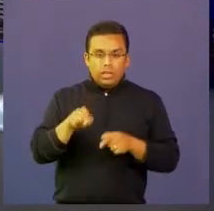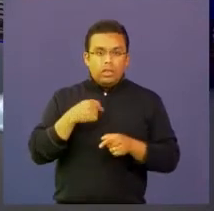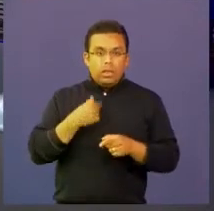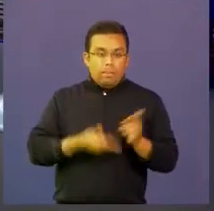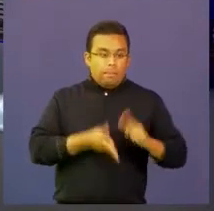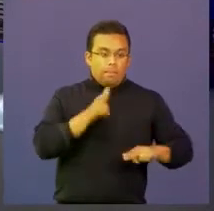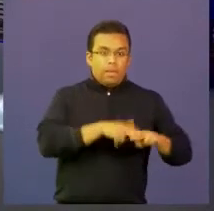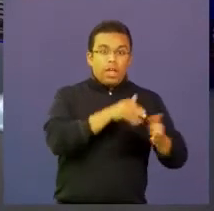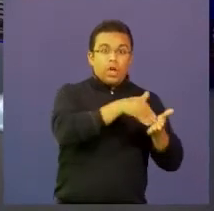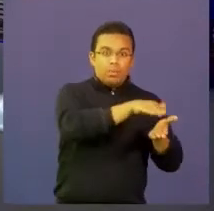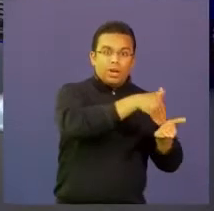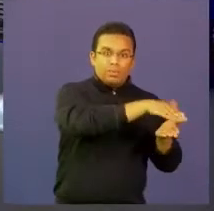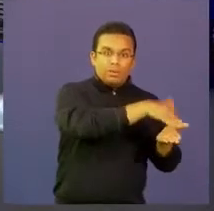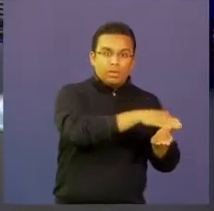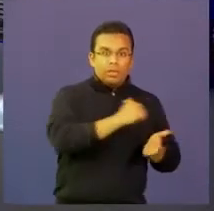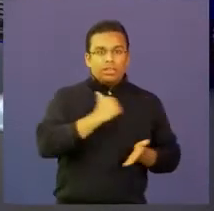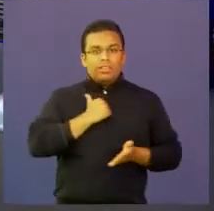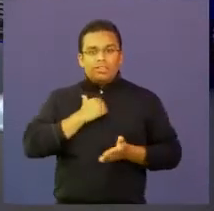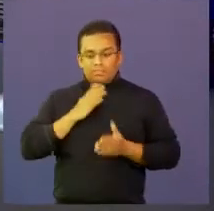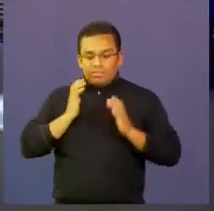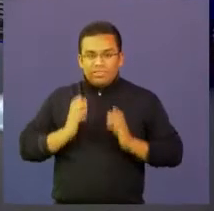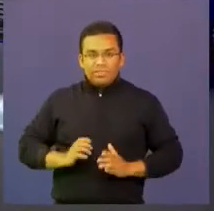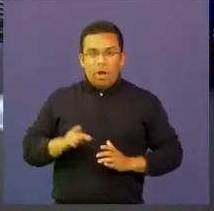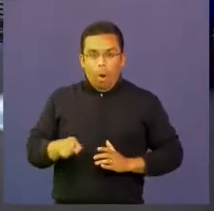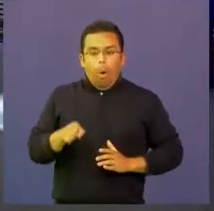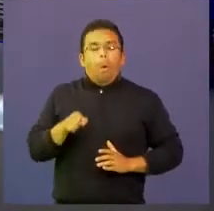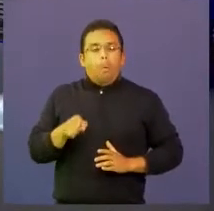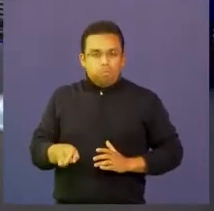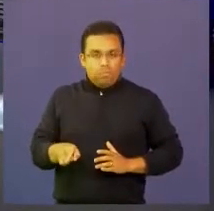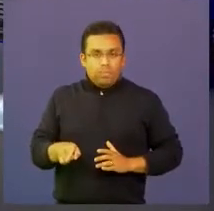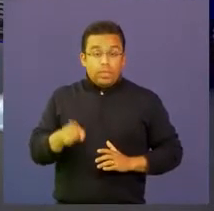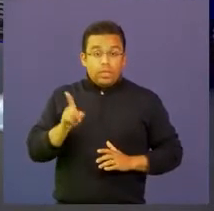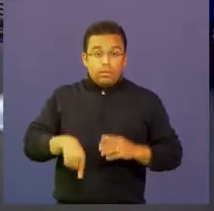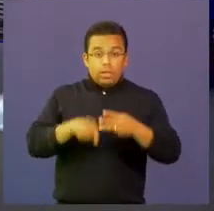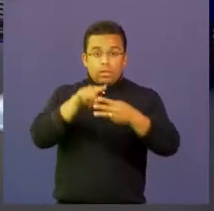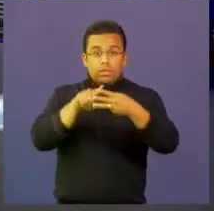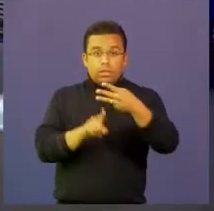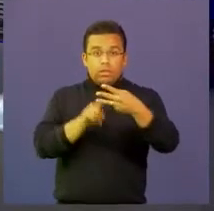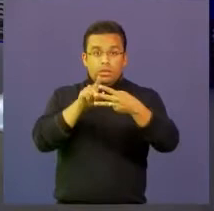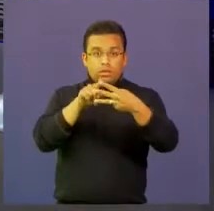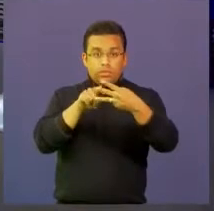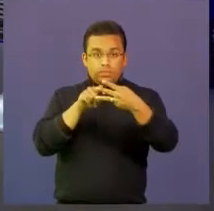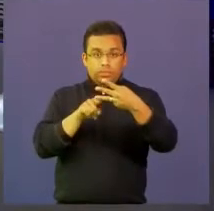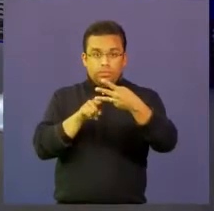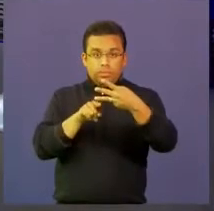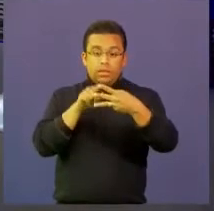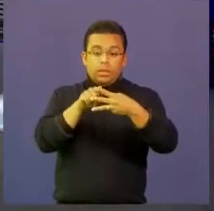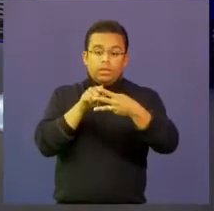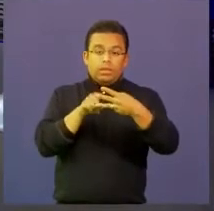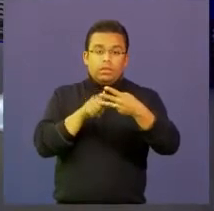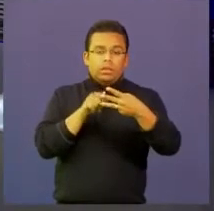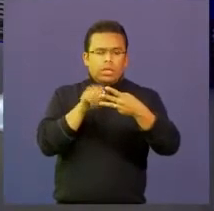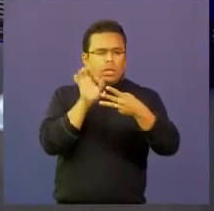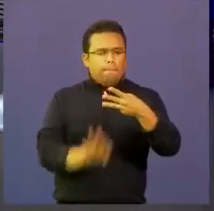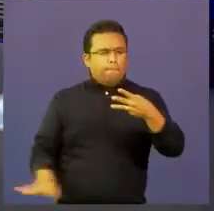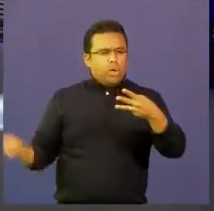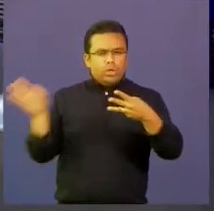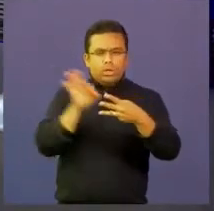avatar. Y lo más importante es que cumple con los tres requisitos más importantes en un juego